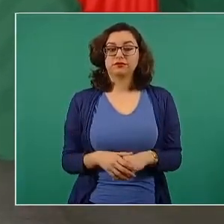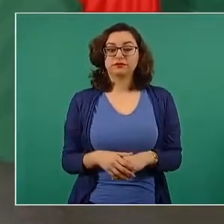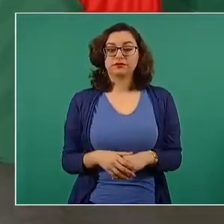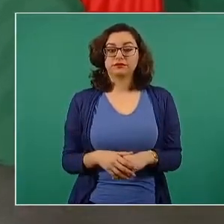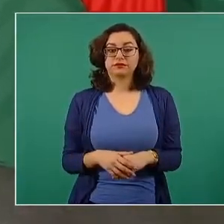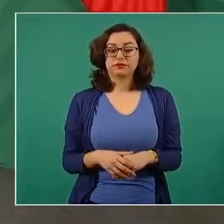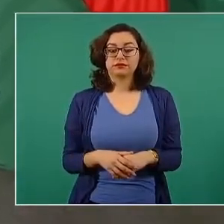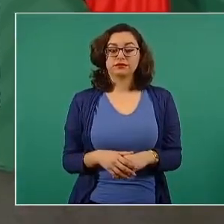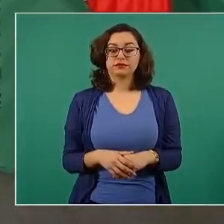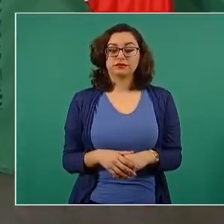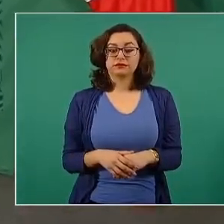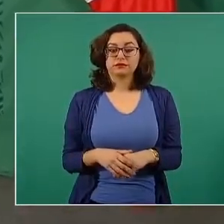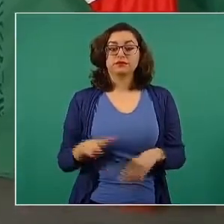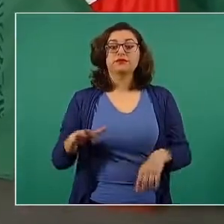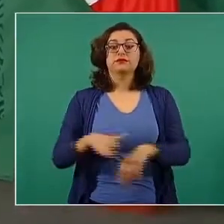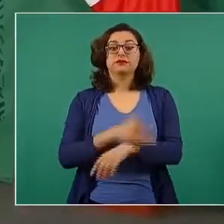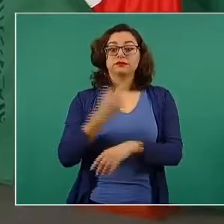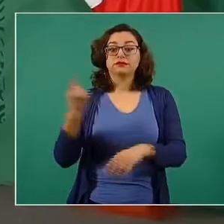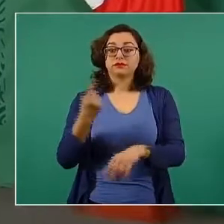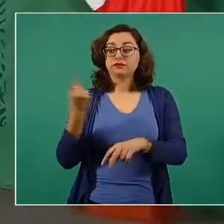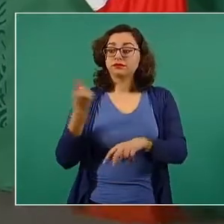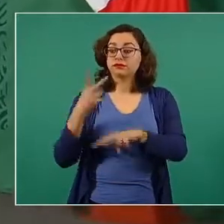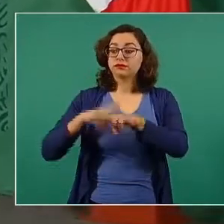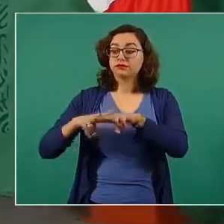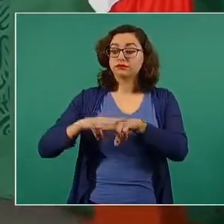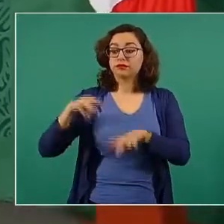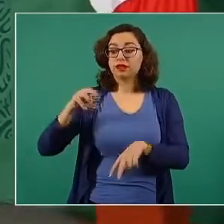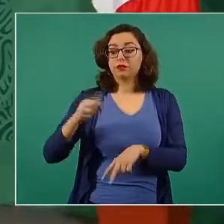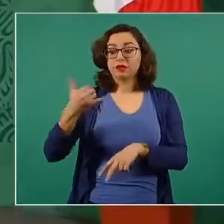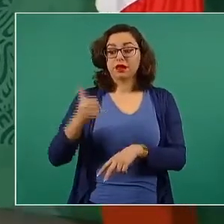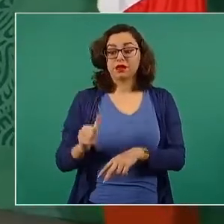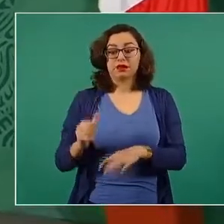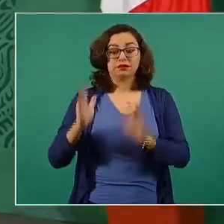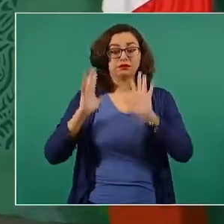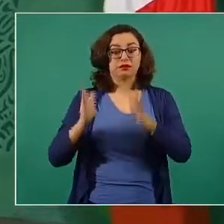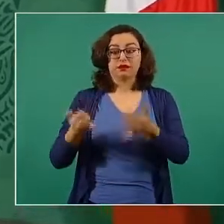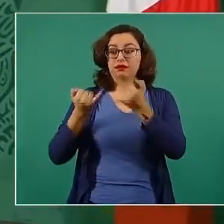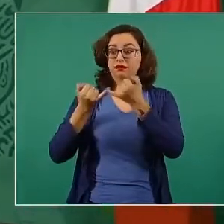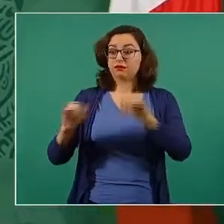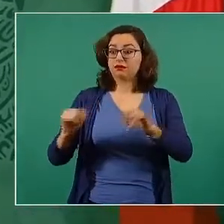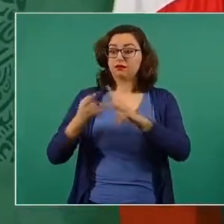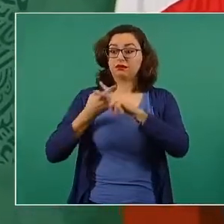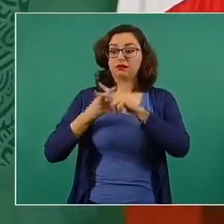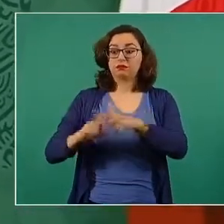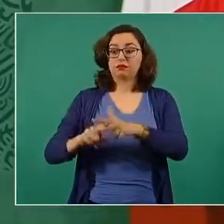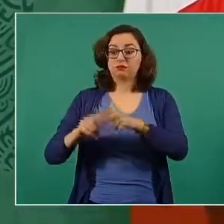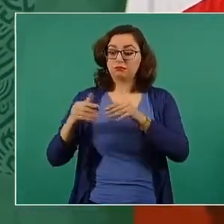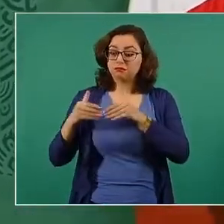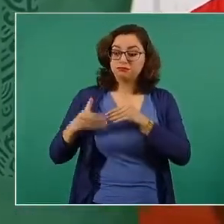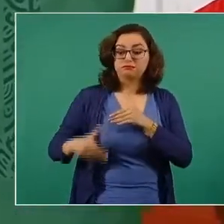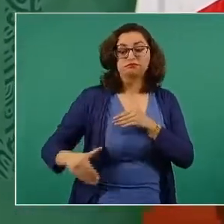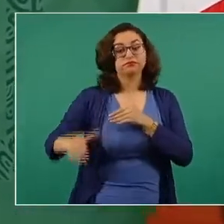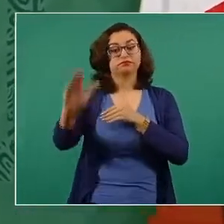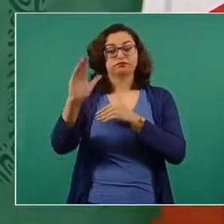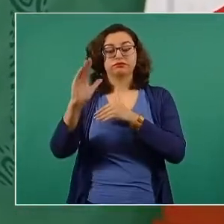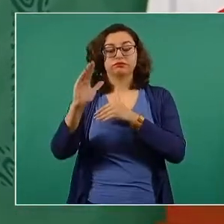porque el Tren Maya tiene que empezar a finales del 2023